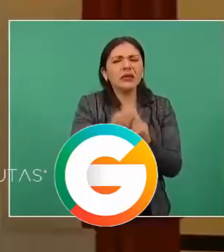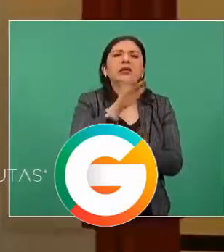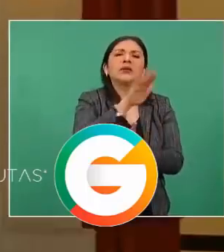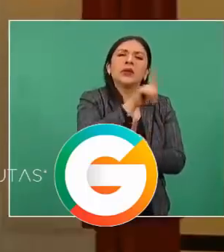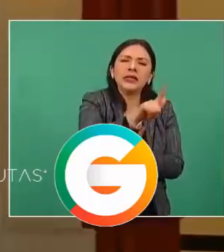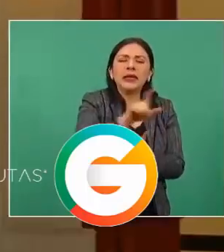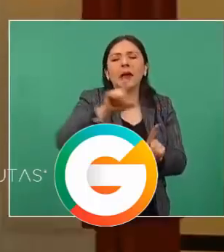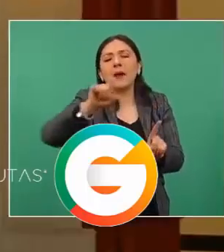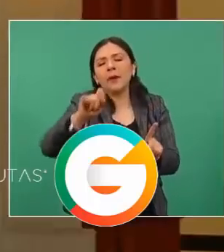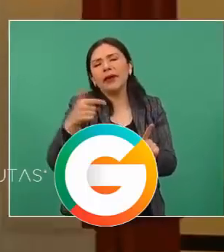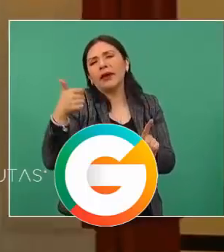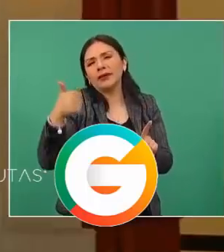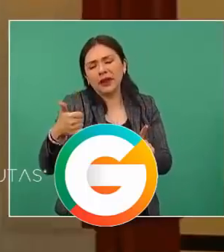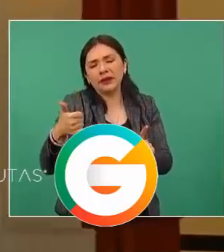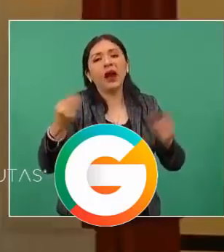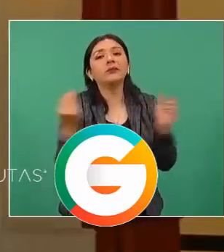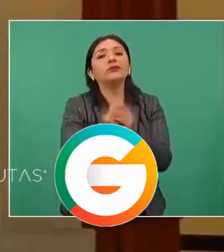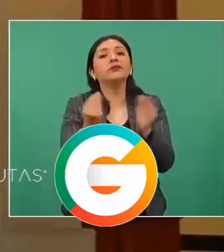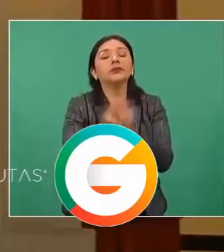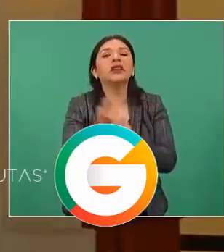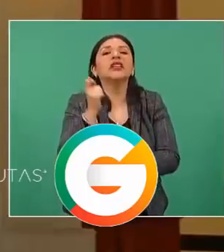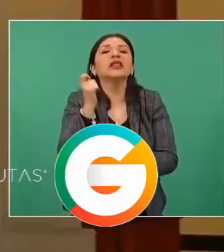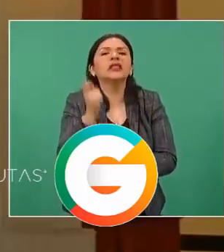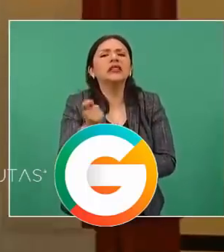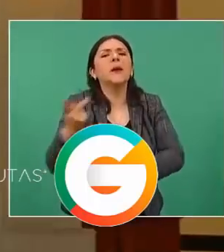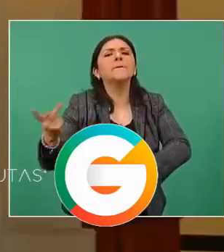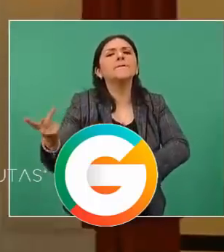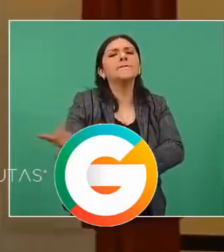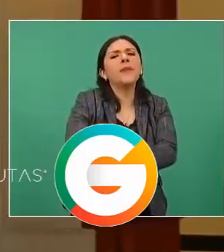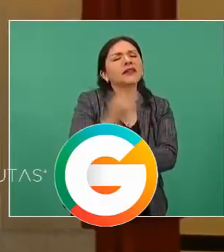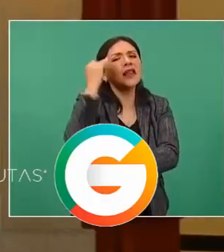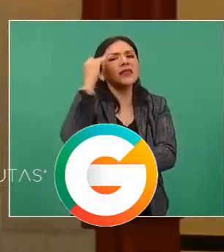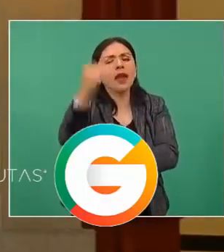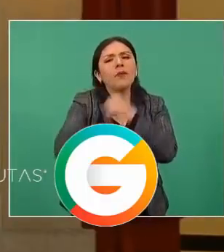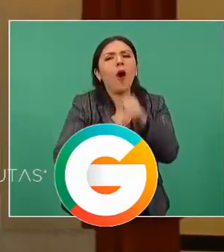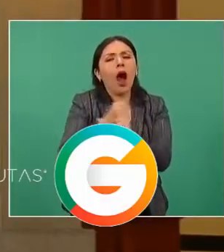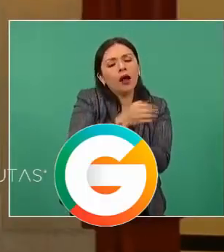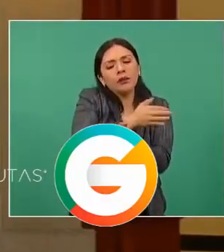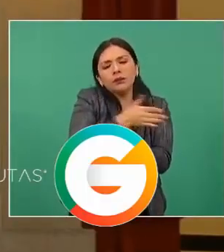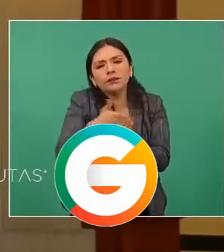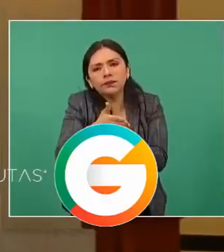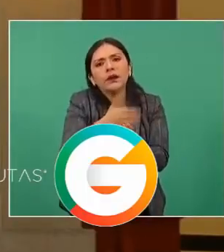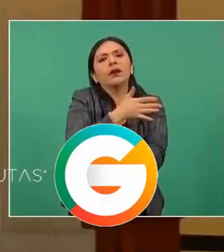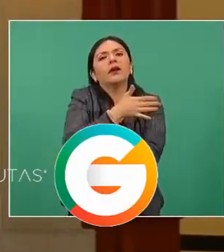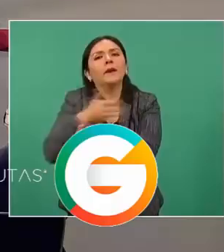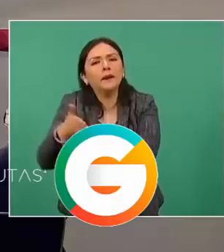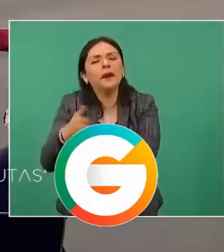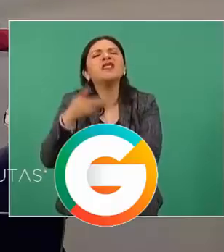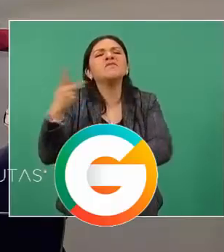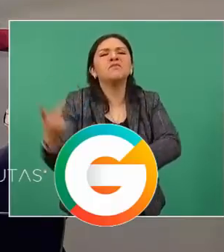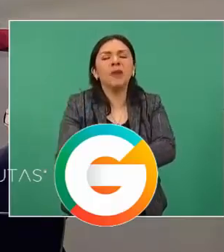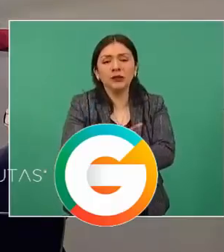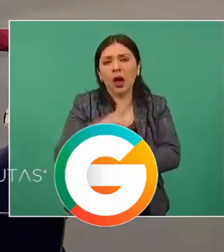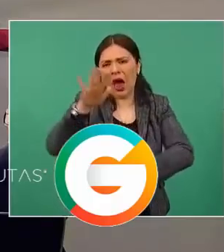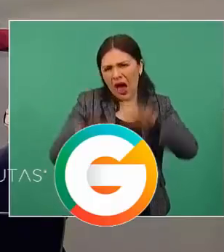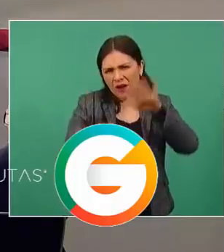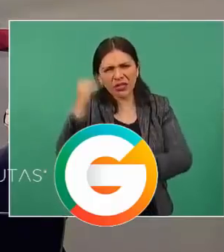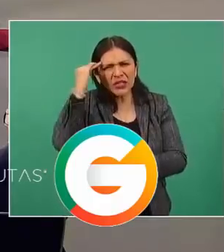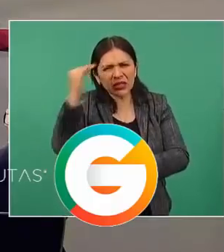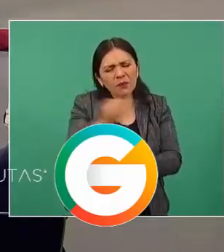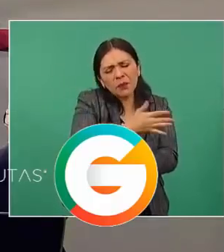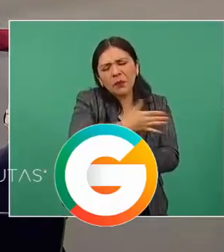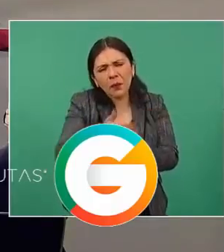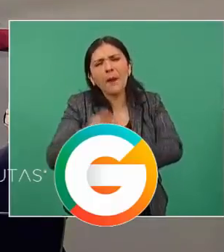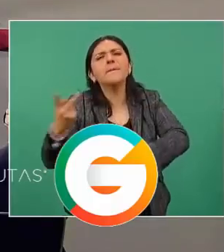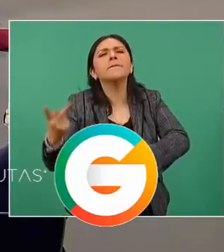20 y las 6, son las correspondientes a lo que sucedió en estos periodos. Porque a veces algo que sucede en un periodo pasa